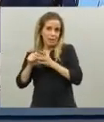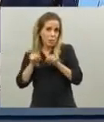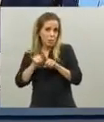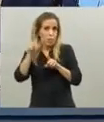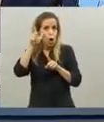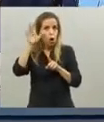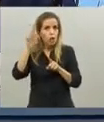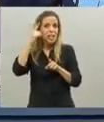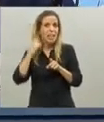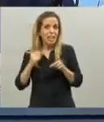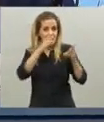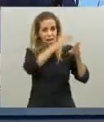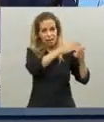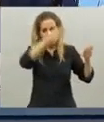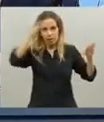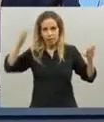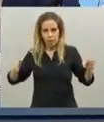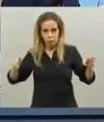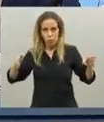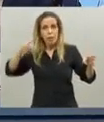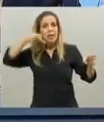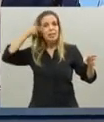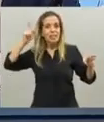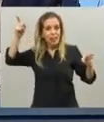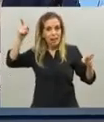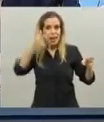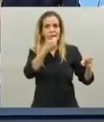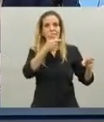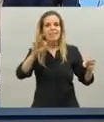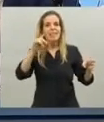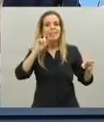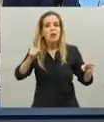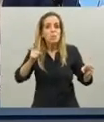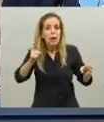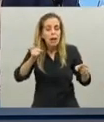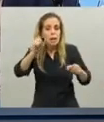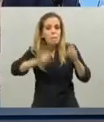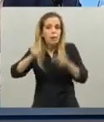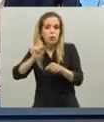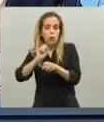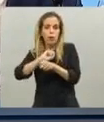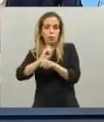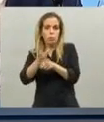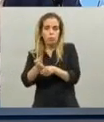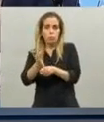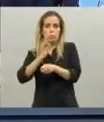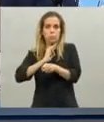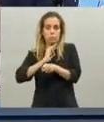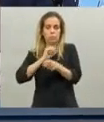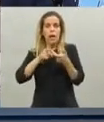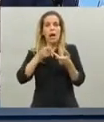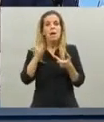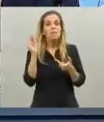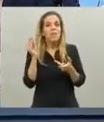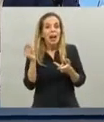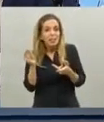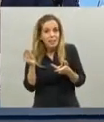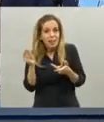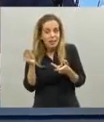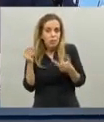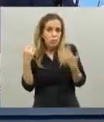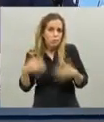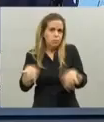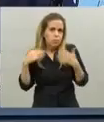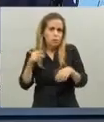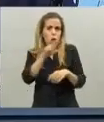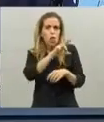en Chile cuando cumplió 80 días eran 60.000 los contagios para una población menor y en Brasil eran 200